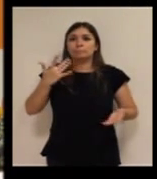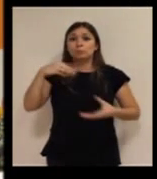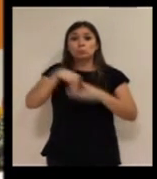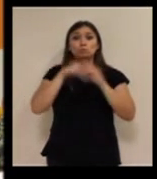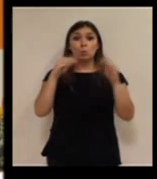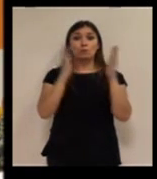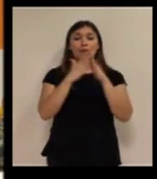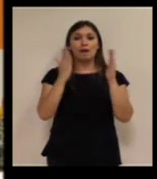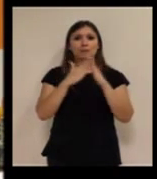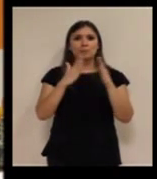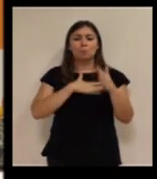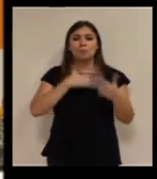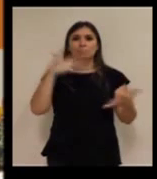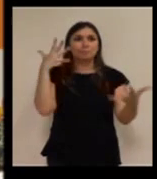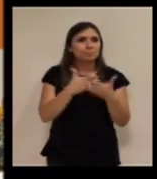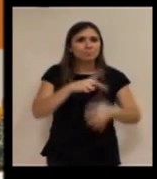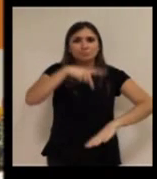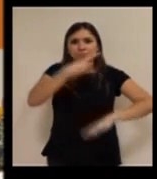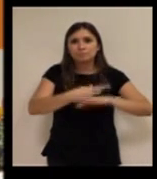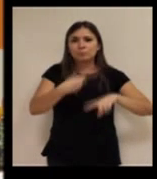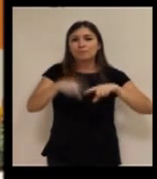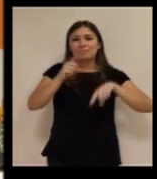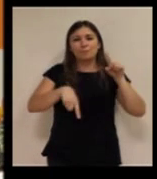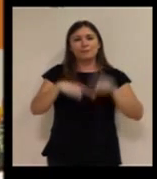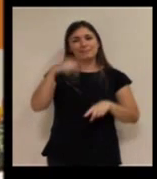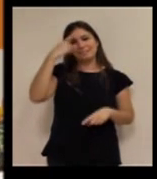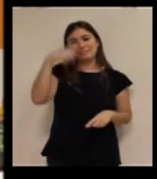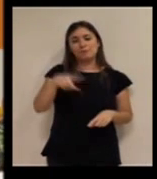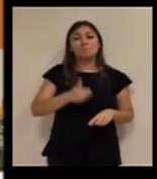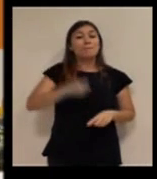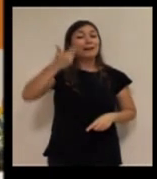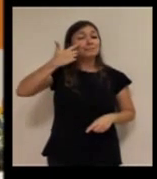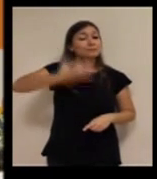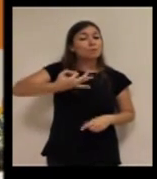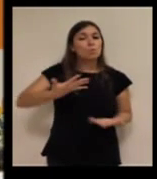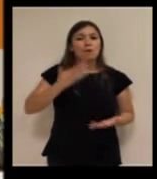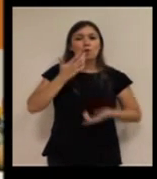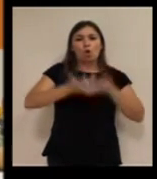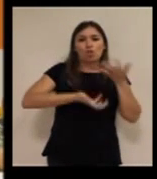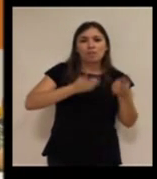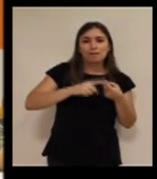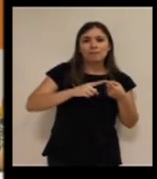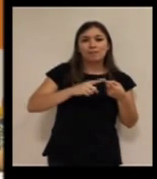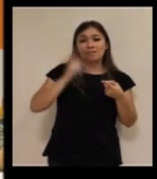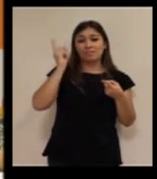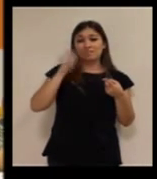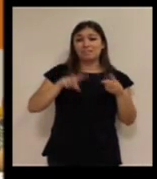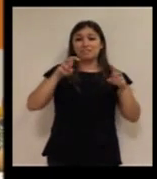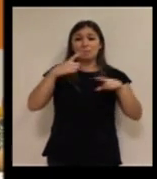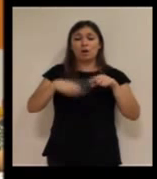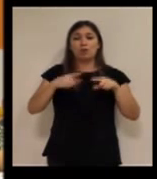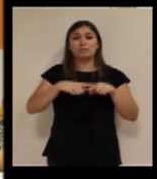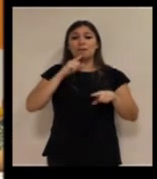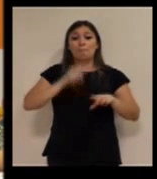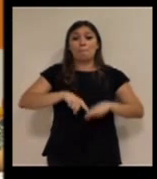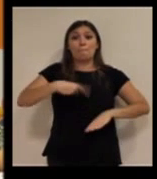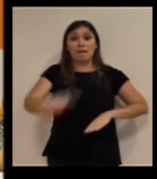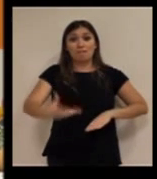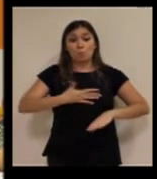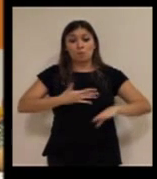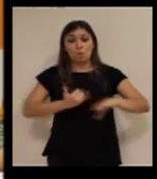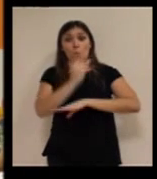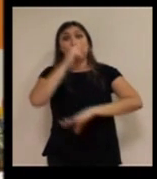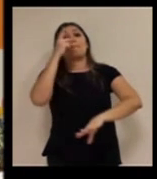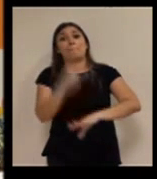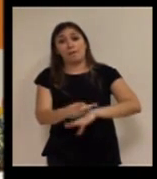dentro de su domicilio, pues sabemos las áreas de riesgo, sabemos que son la cocina, que es con el tema de las cosas que caen en el suelo y puedo resbalar,